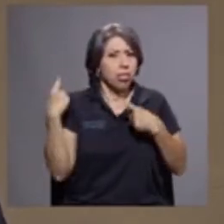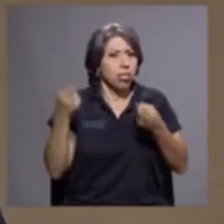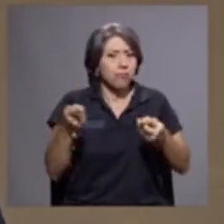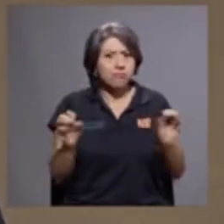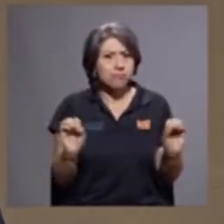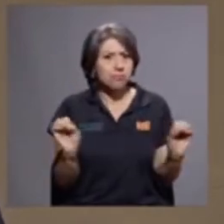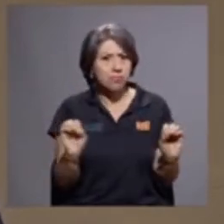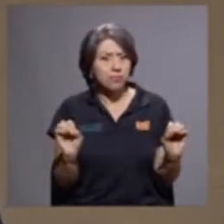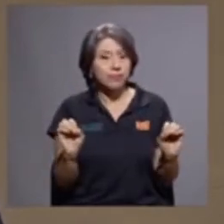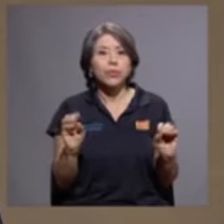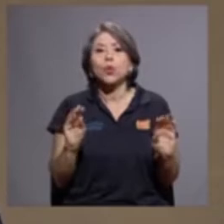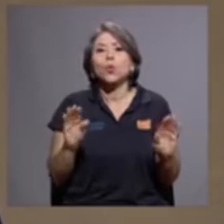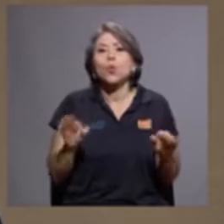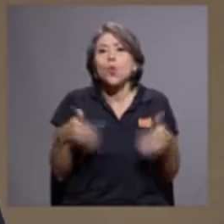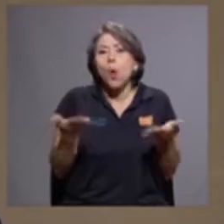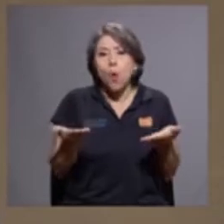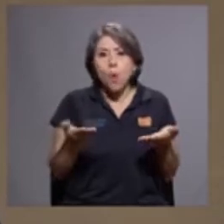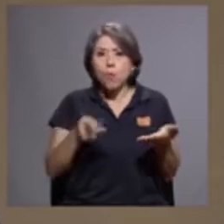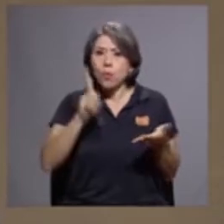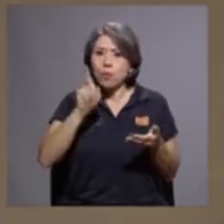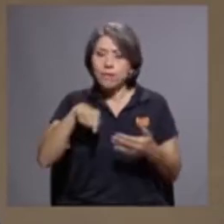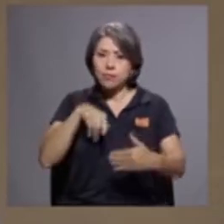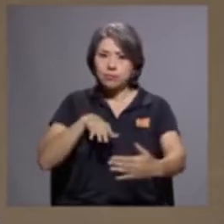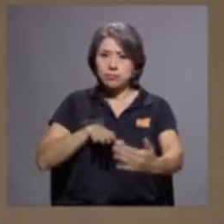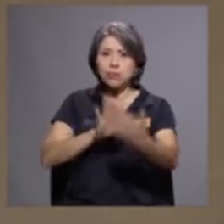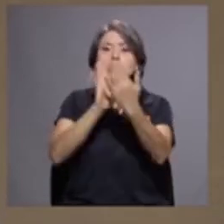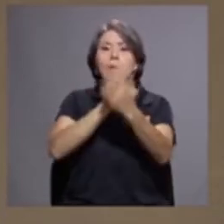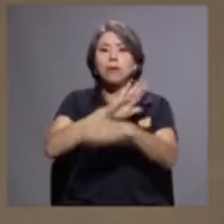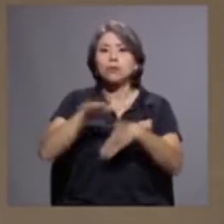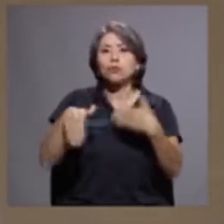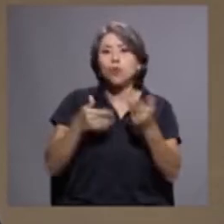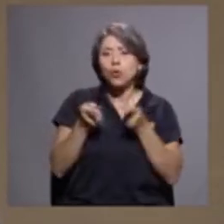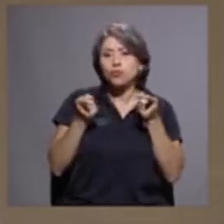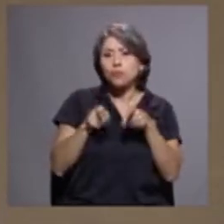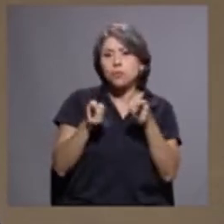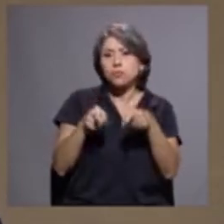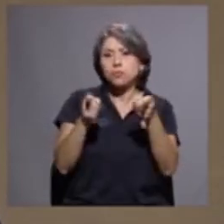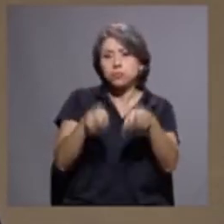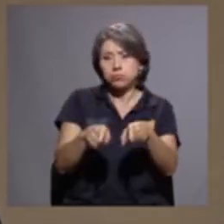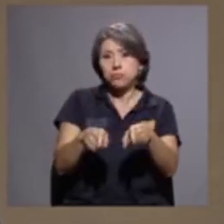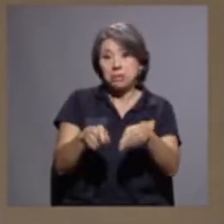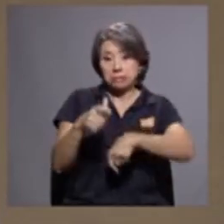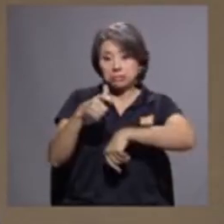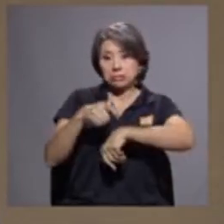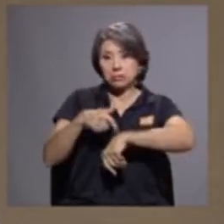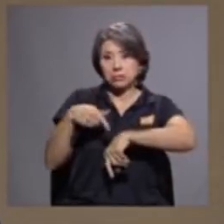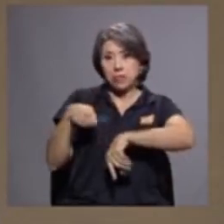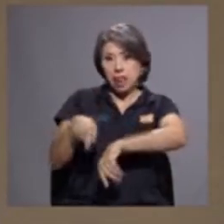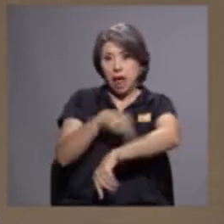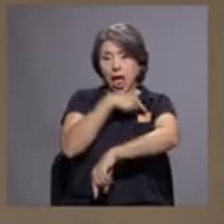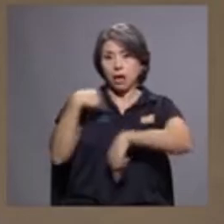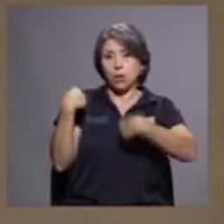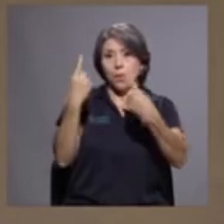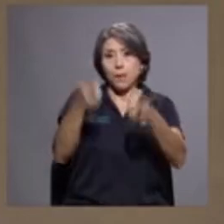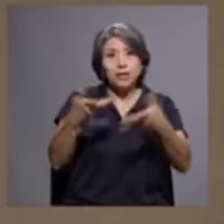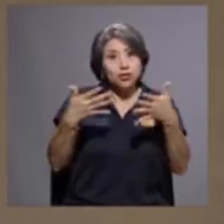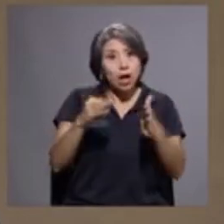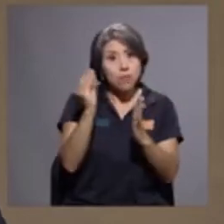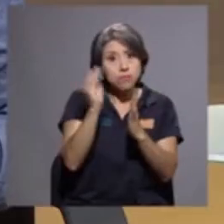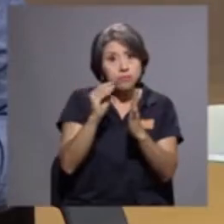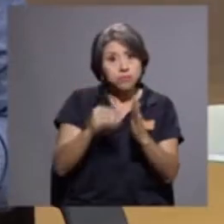modo cómo han tenido que enfrentar todos estos efectos que a largo plazo se han convertido en una serie de acuerdos.